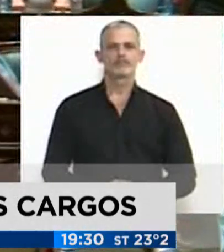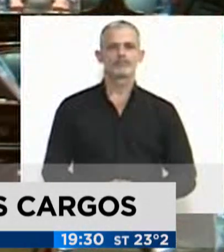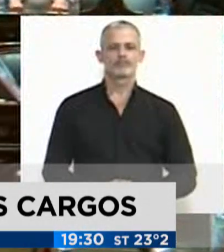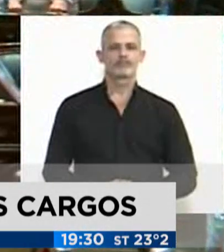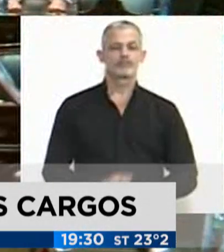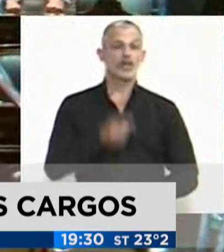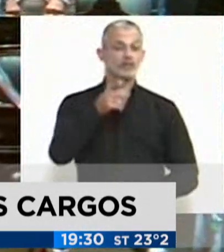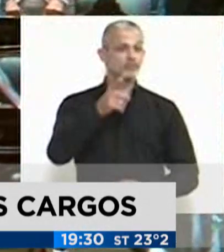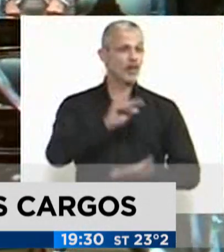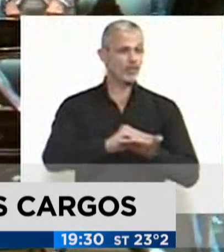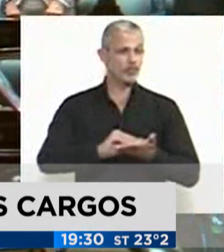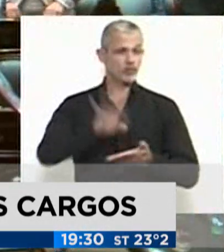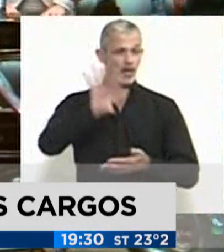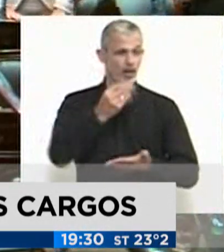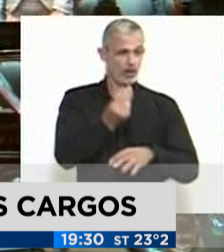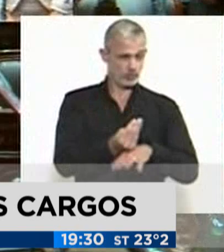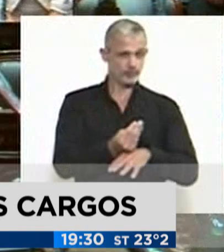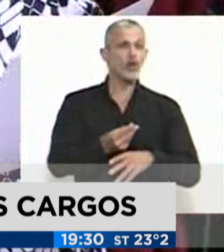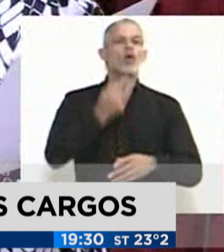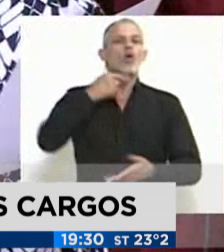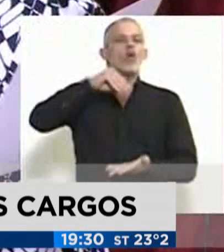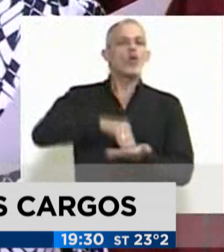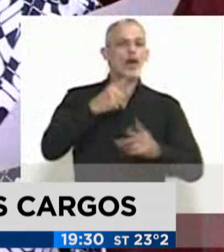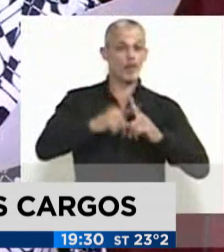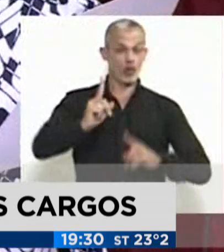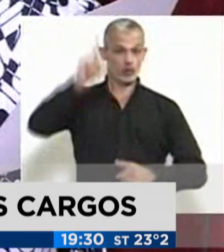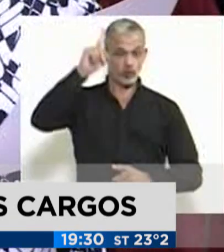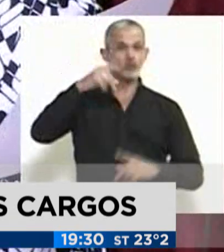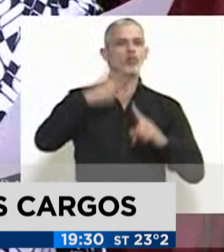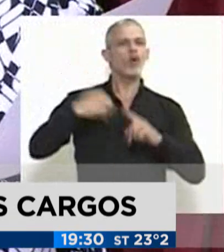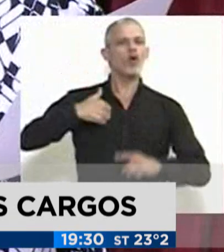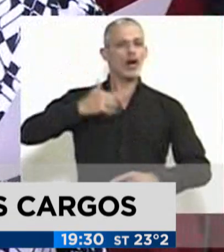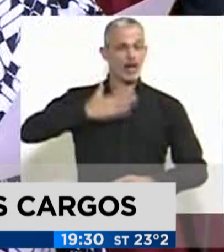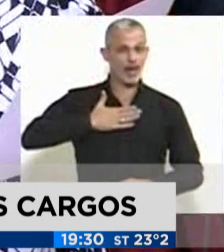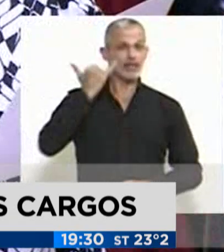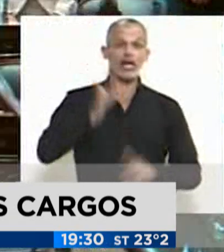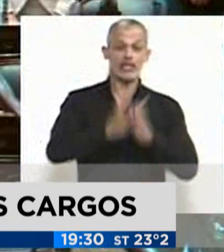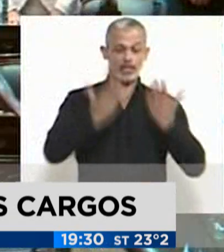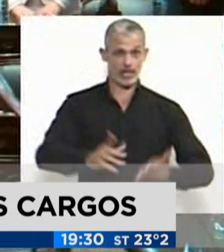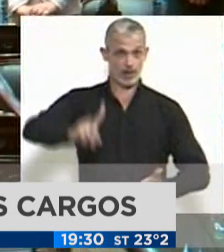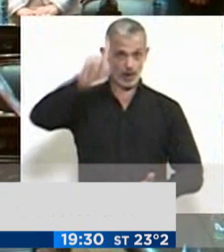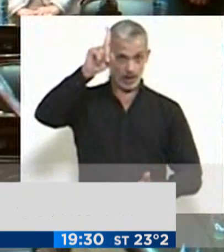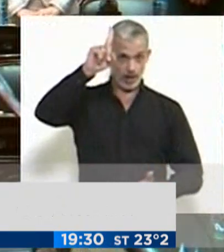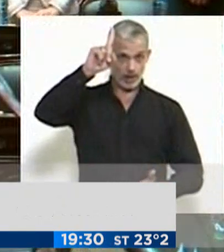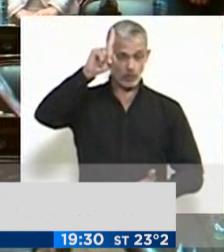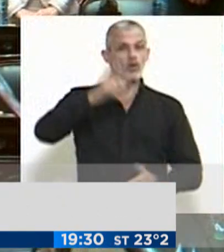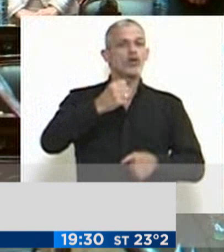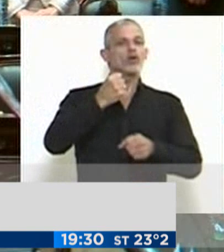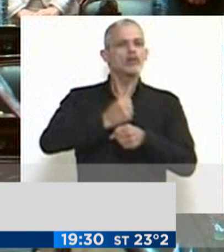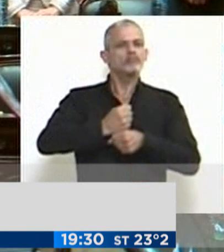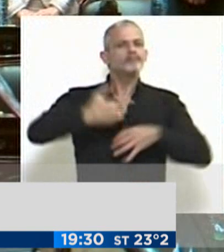Señor diputado electo, juráis por Dios, por la patria y estos santos evangelios